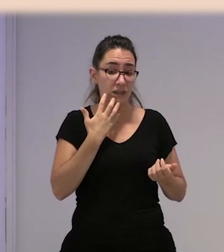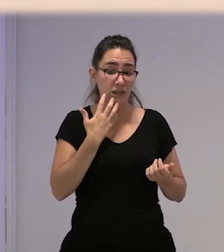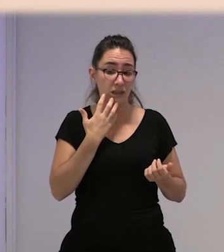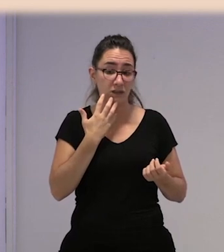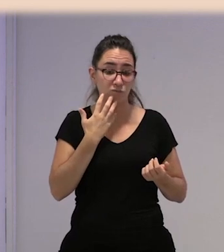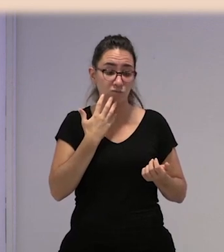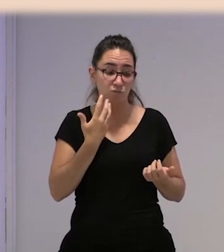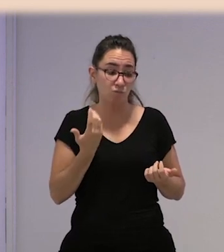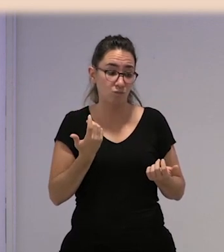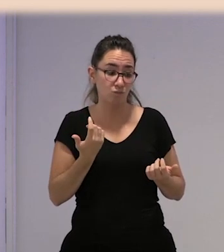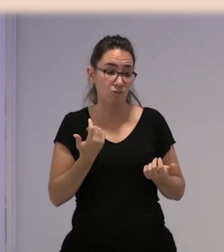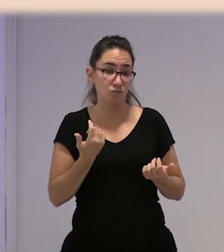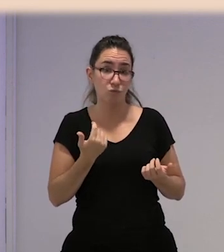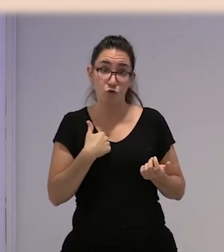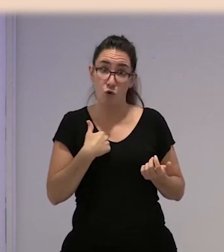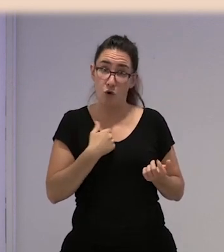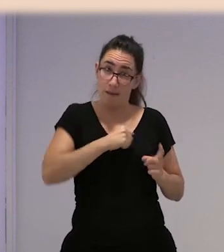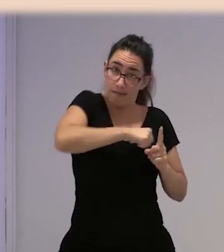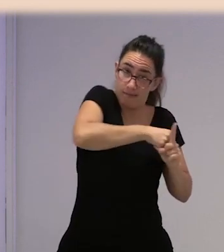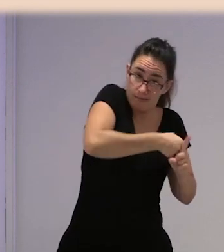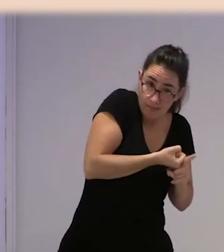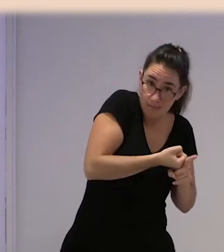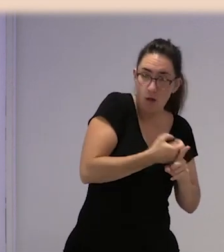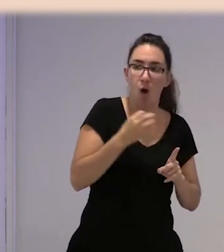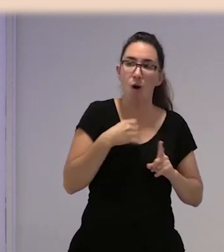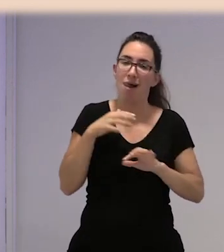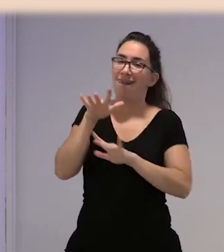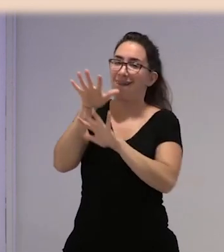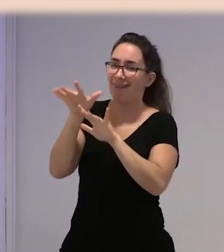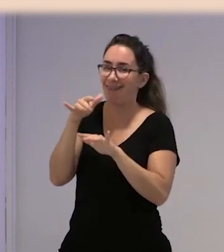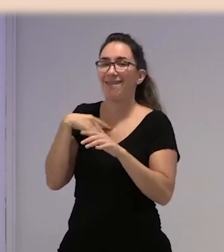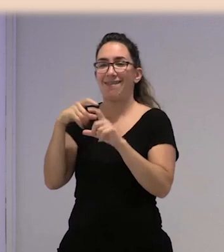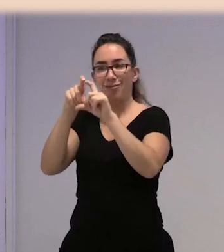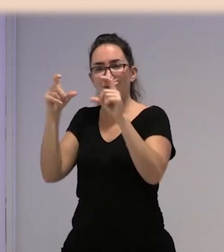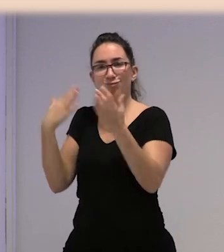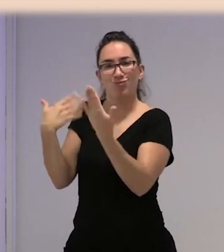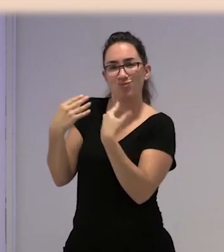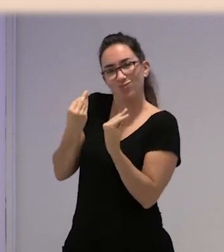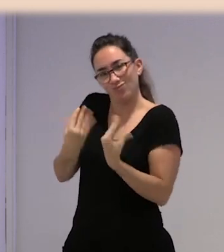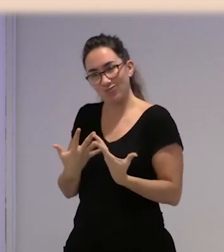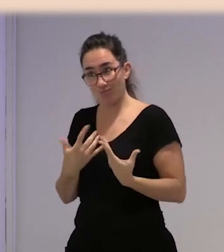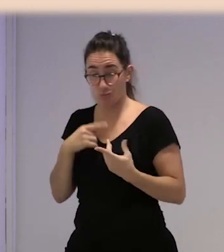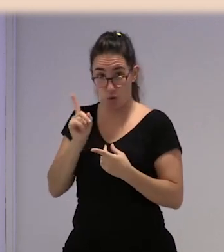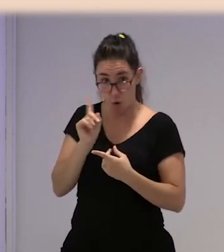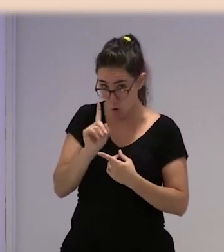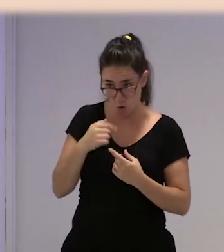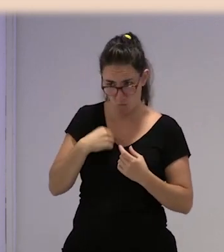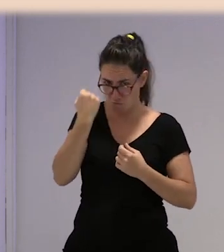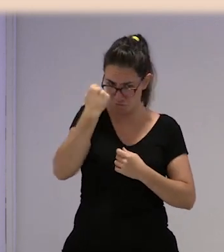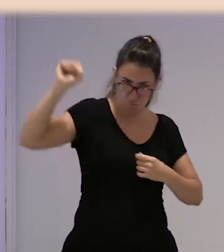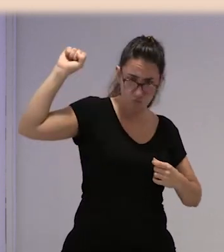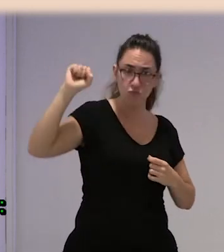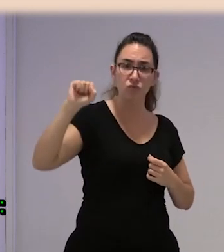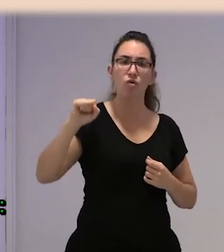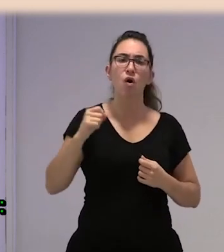la que le baila el agua a los encargados y a los empresarios y no te escucha pegar